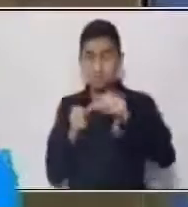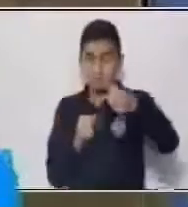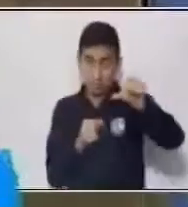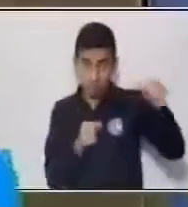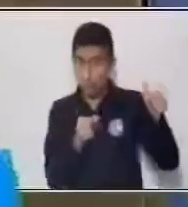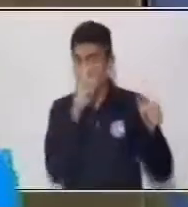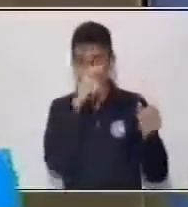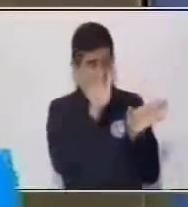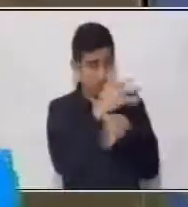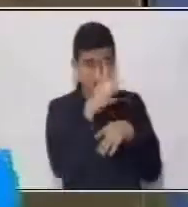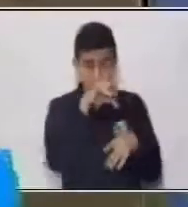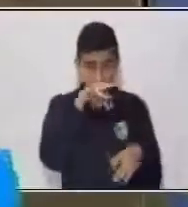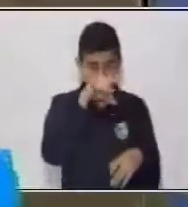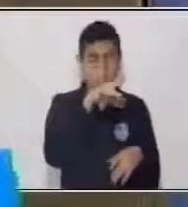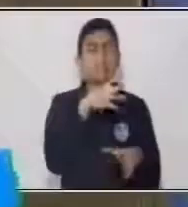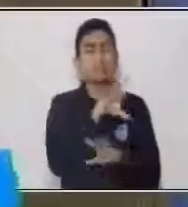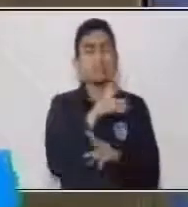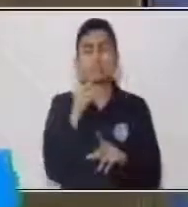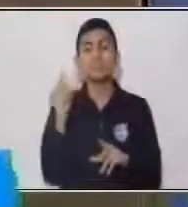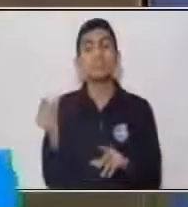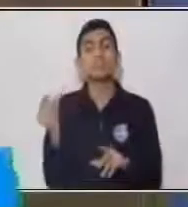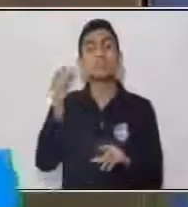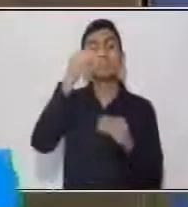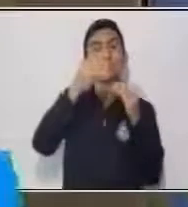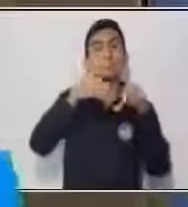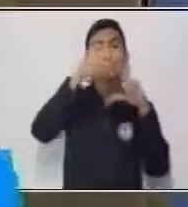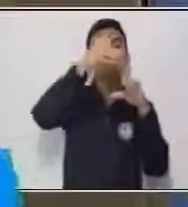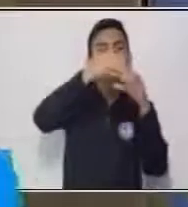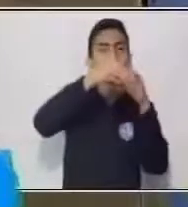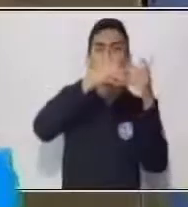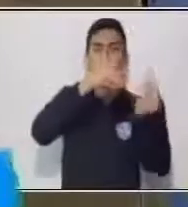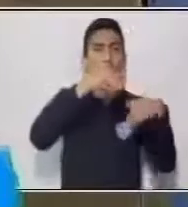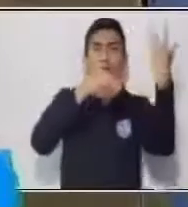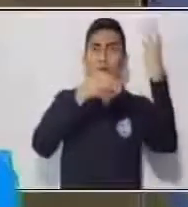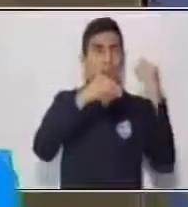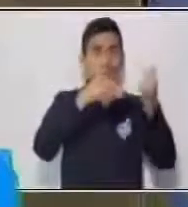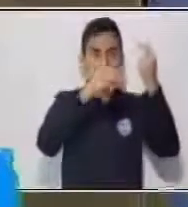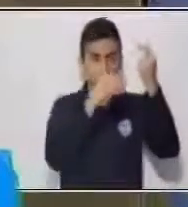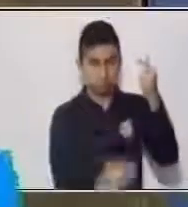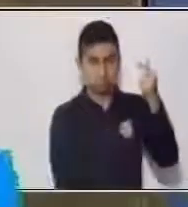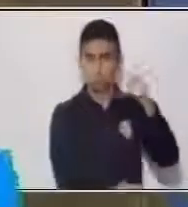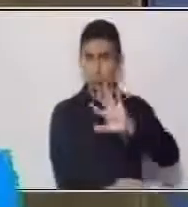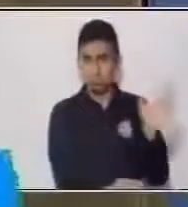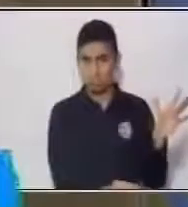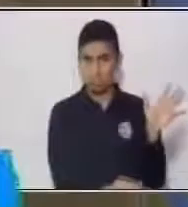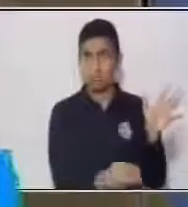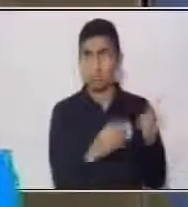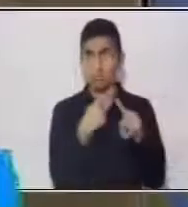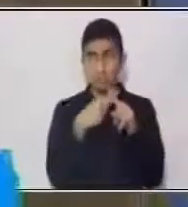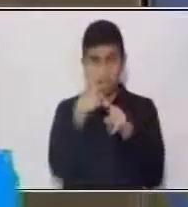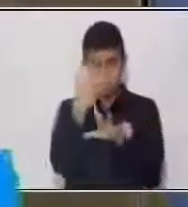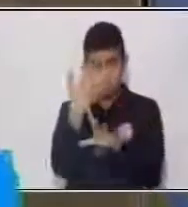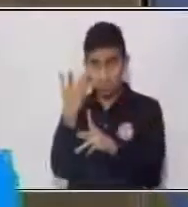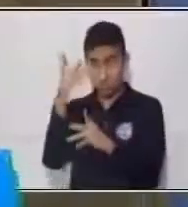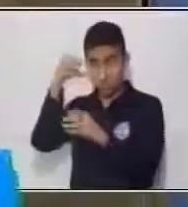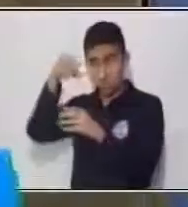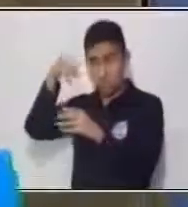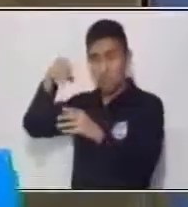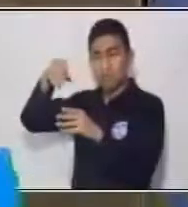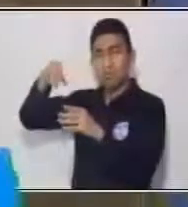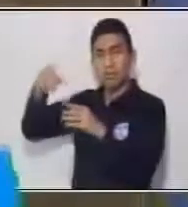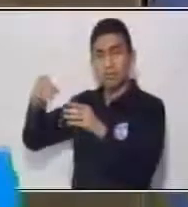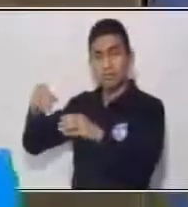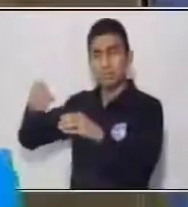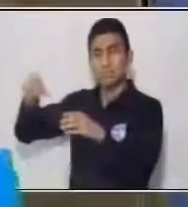que no tenía sal, el huevo se hundió fácilmente. Pero, al mezclarle al agua sal, a